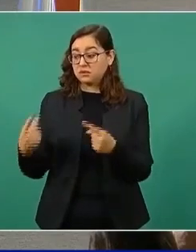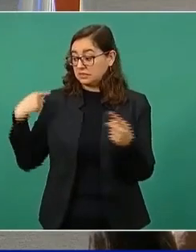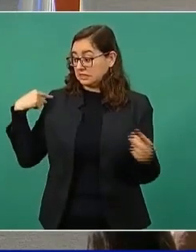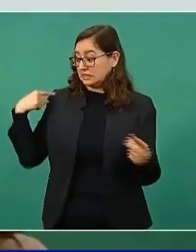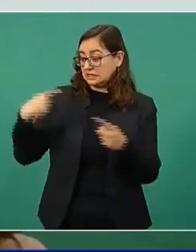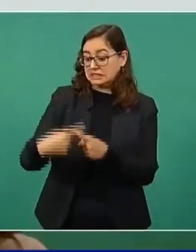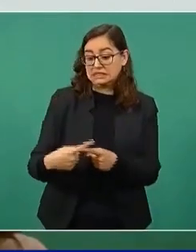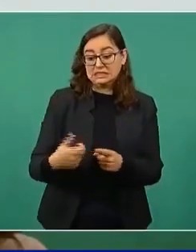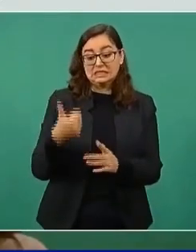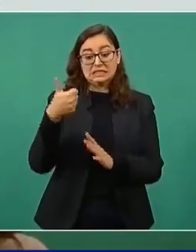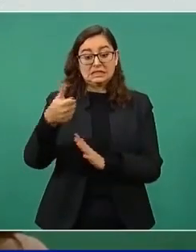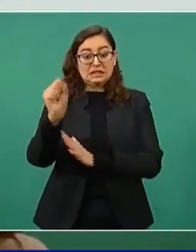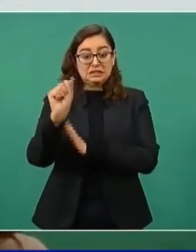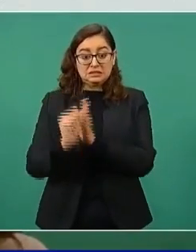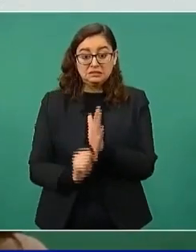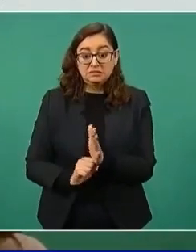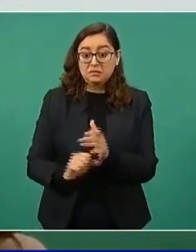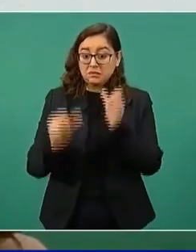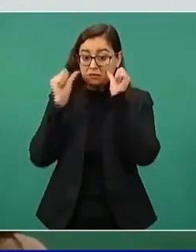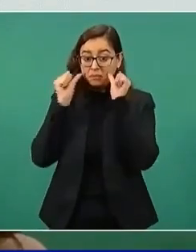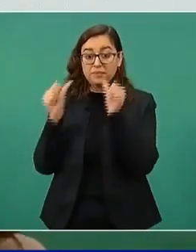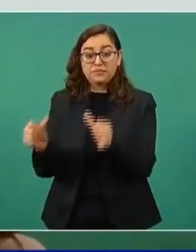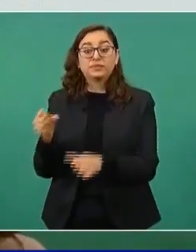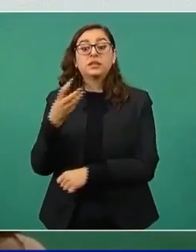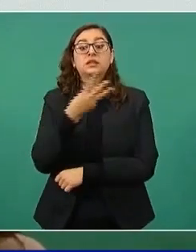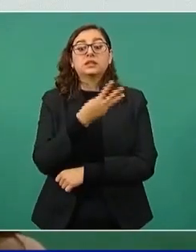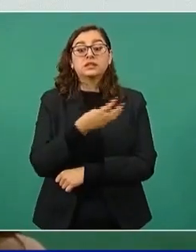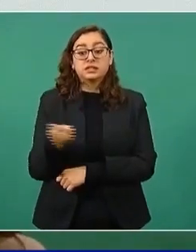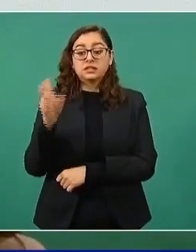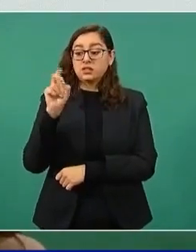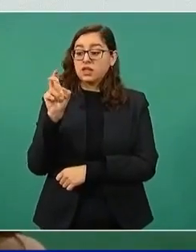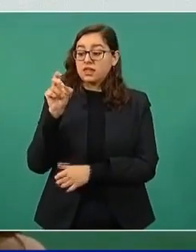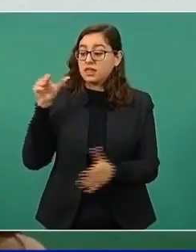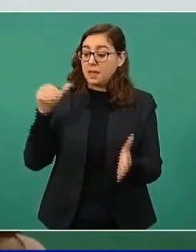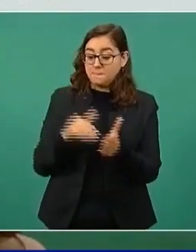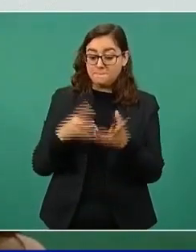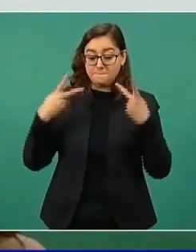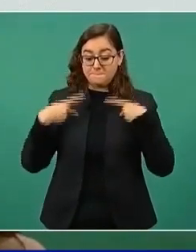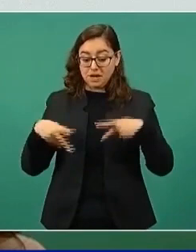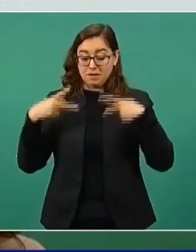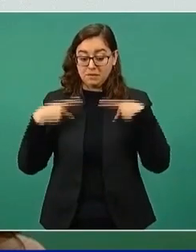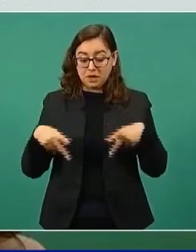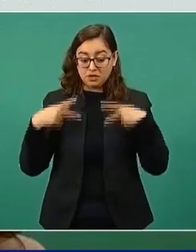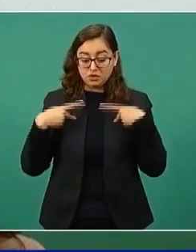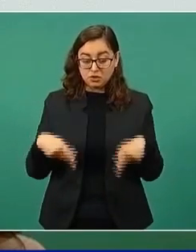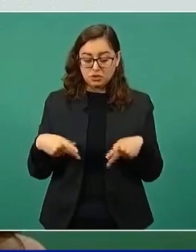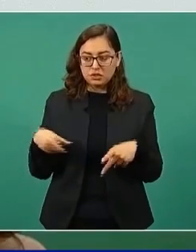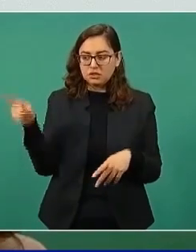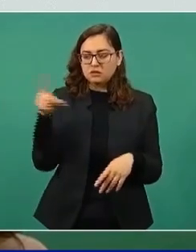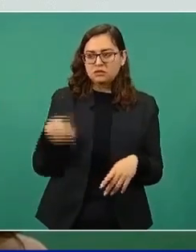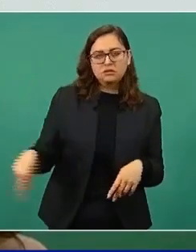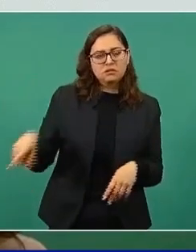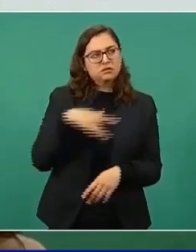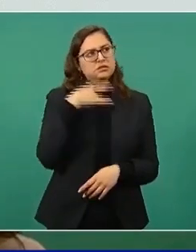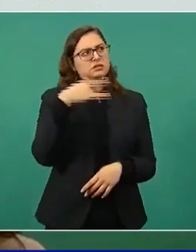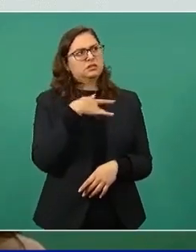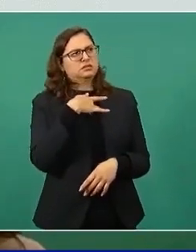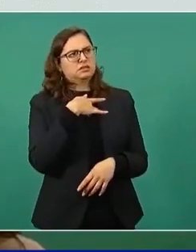a 330 mil personas que verían como una esperanza